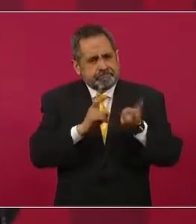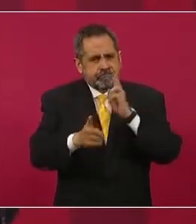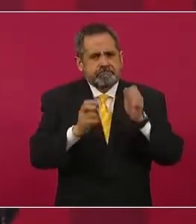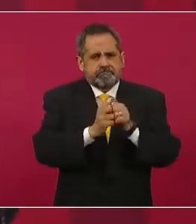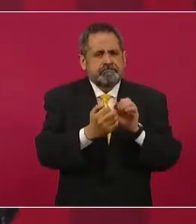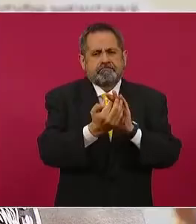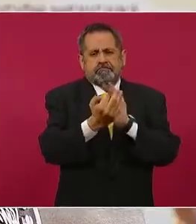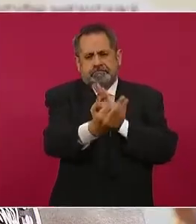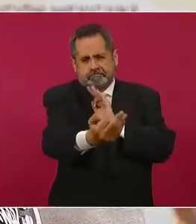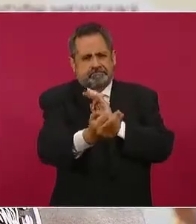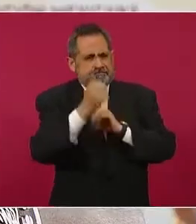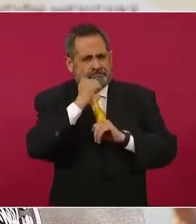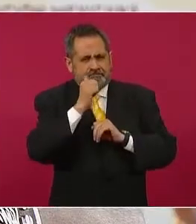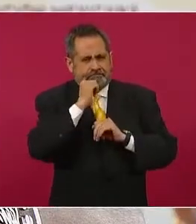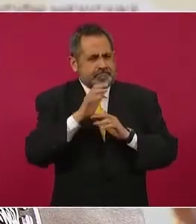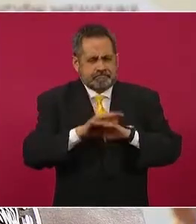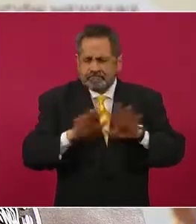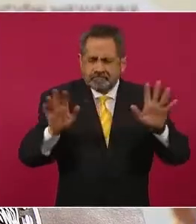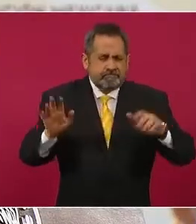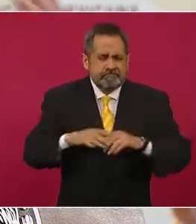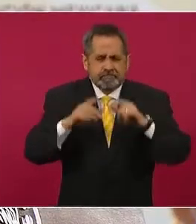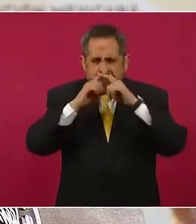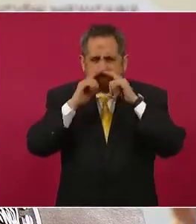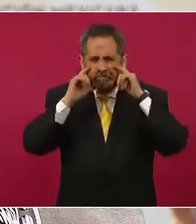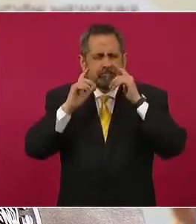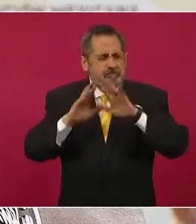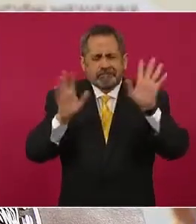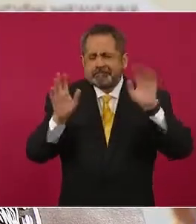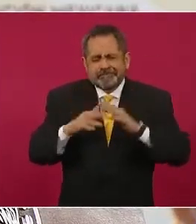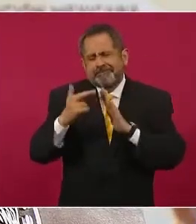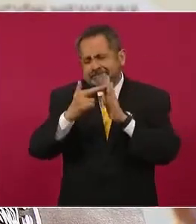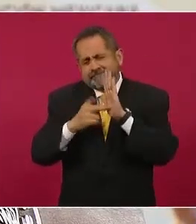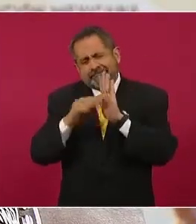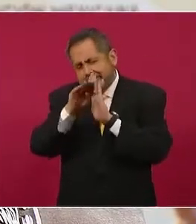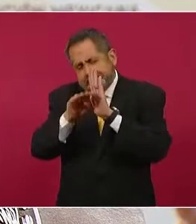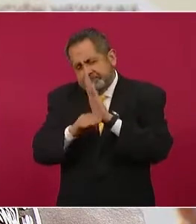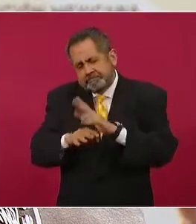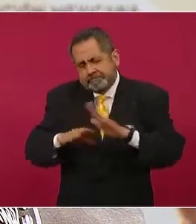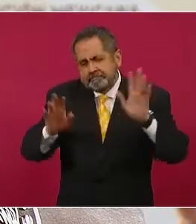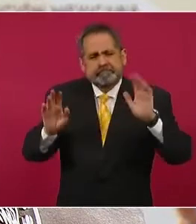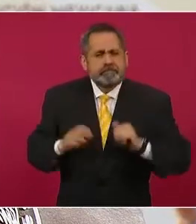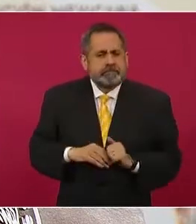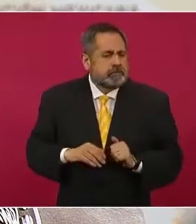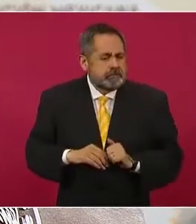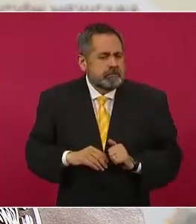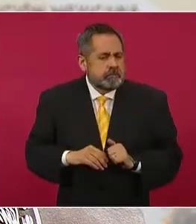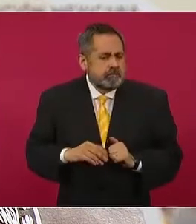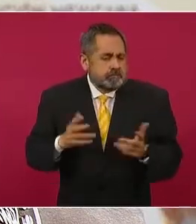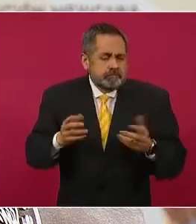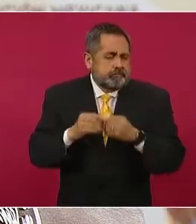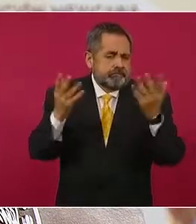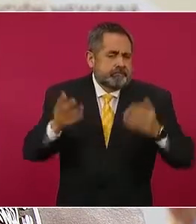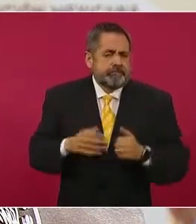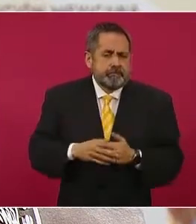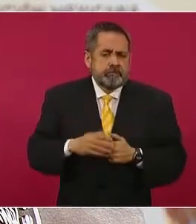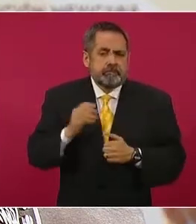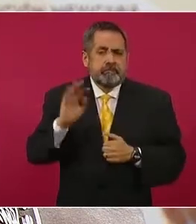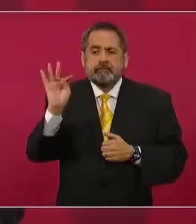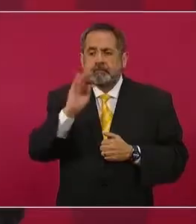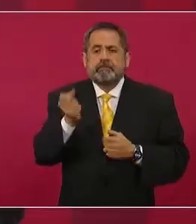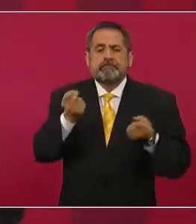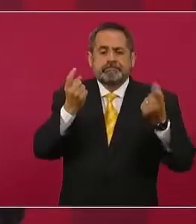conservamos la sana distancia, el cubrebocas y todas las medidas sanitarias, desde luego que algún